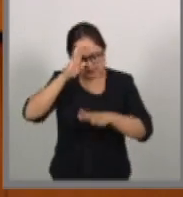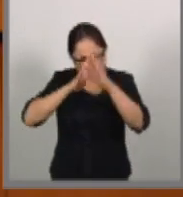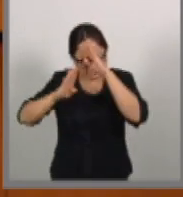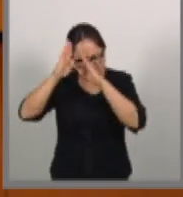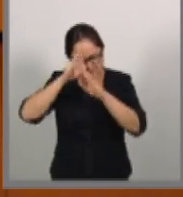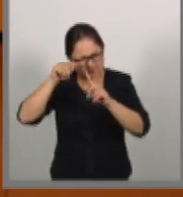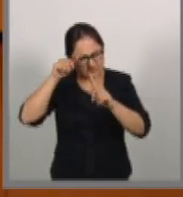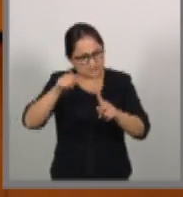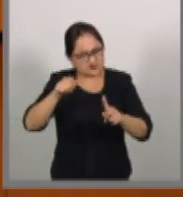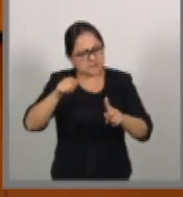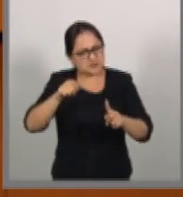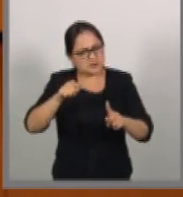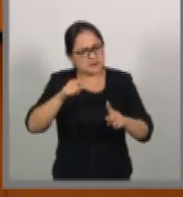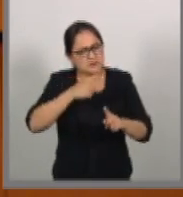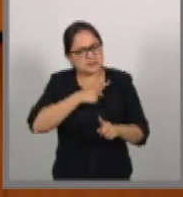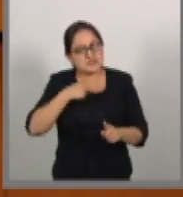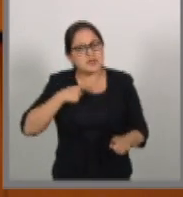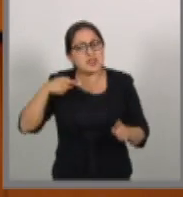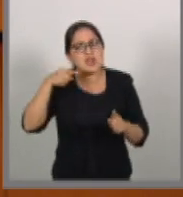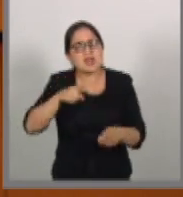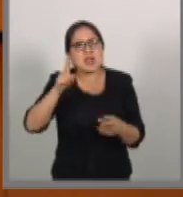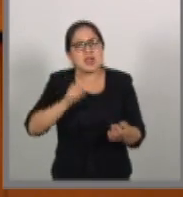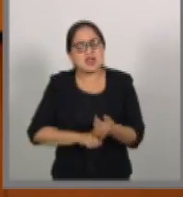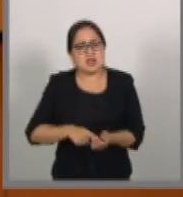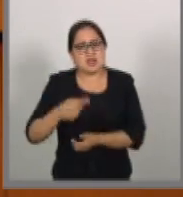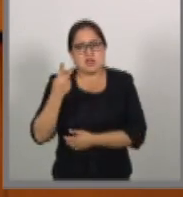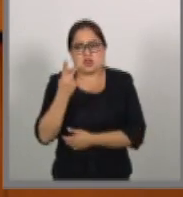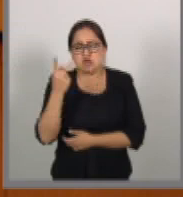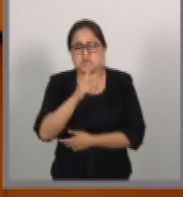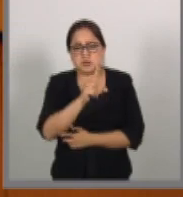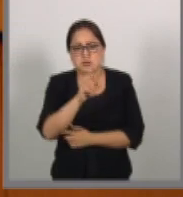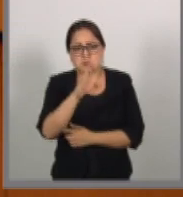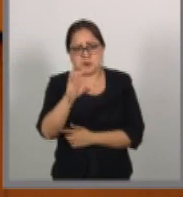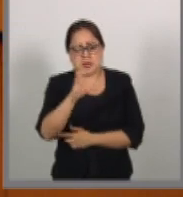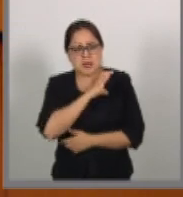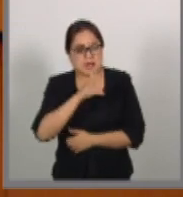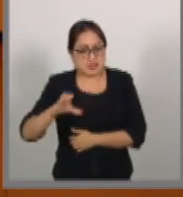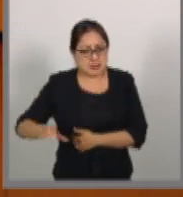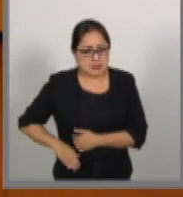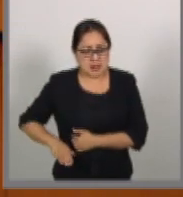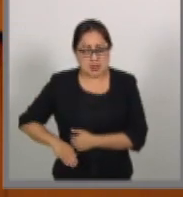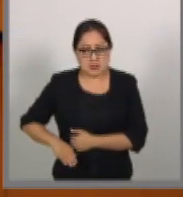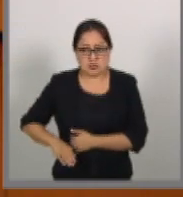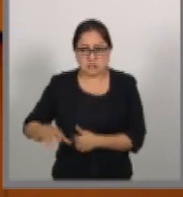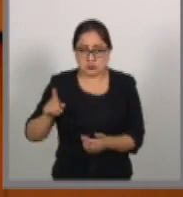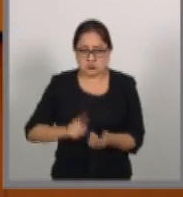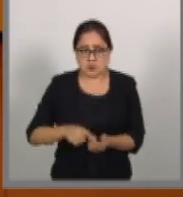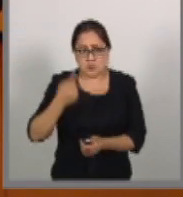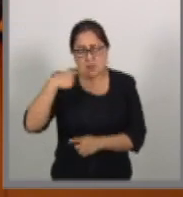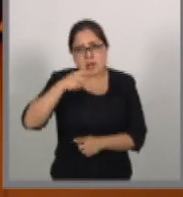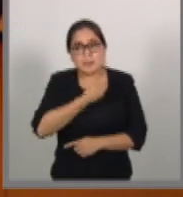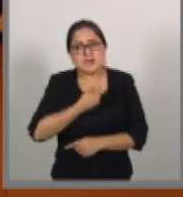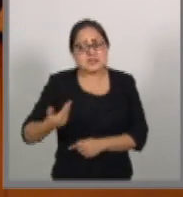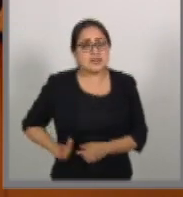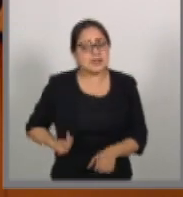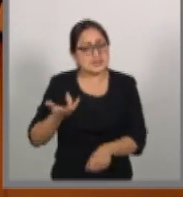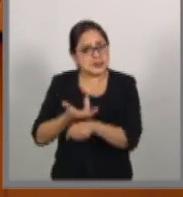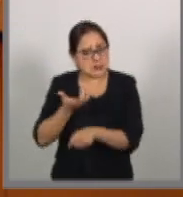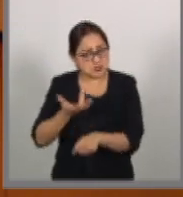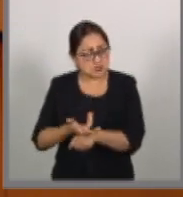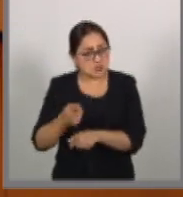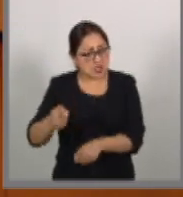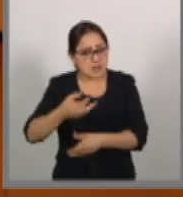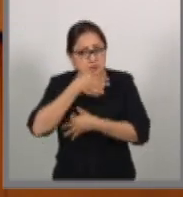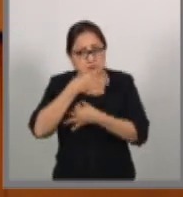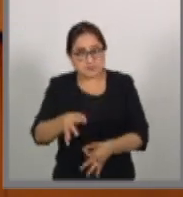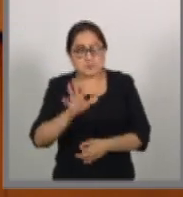provocó que los dos precandidatos demócratas a la presidencia de Estados Unidos se